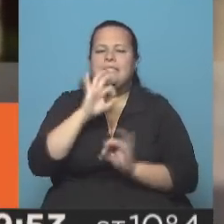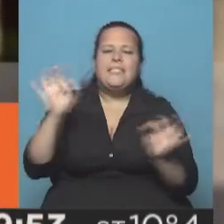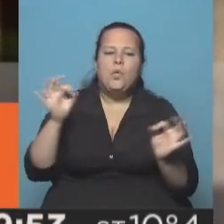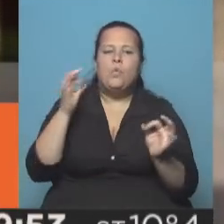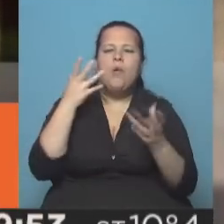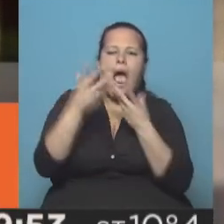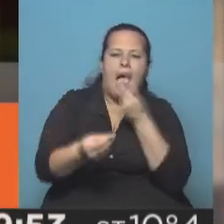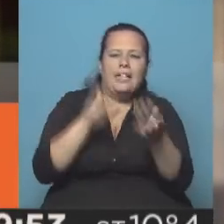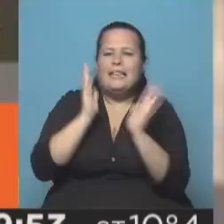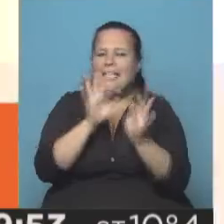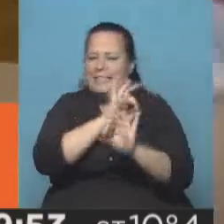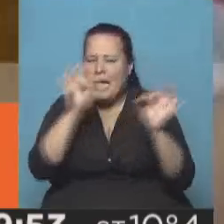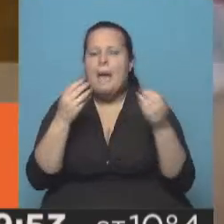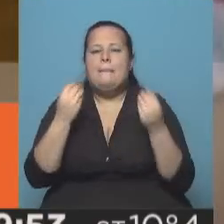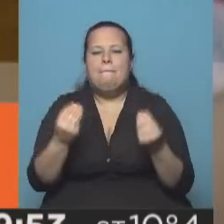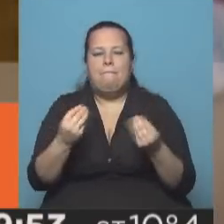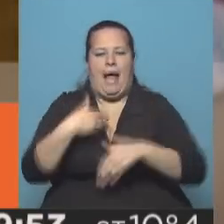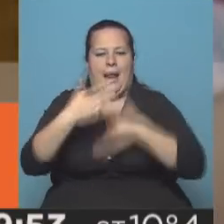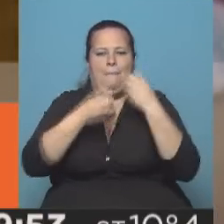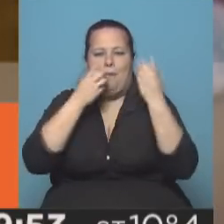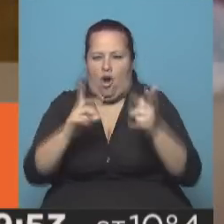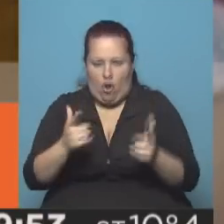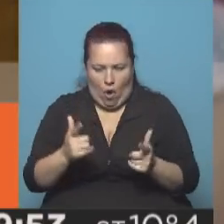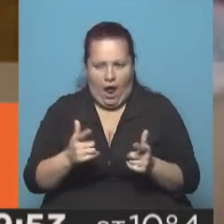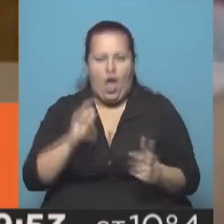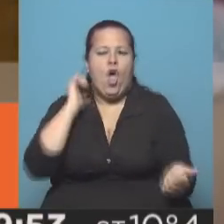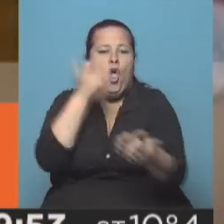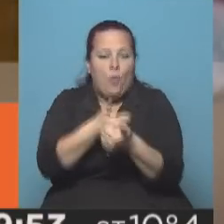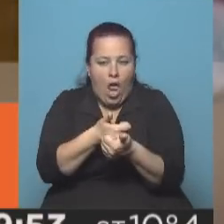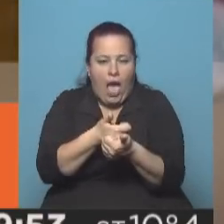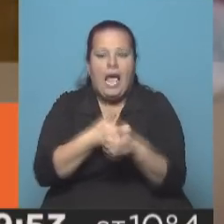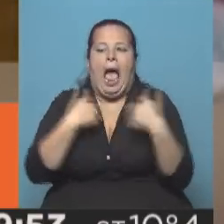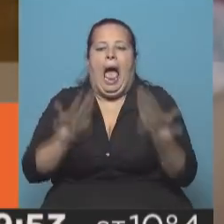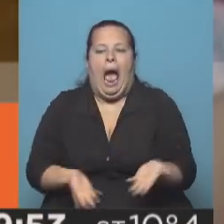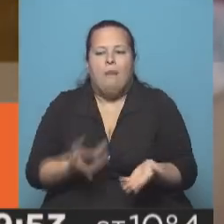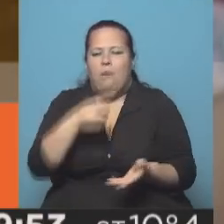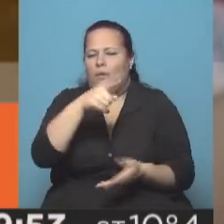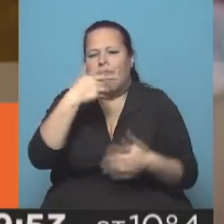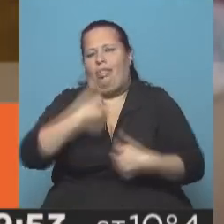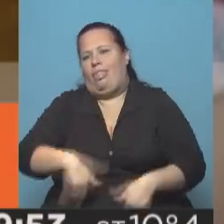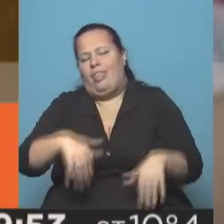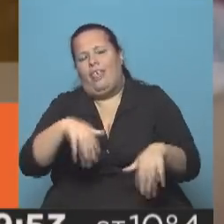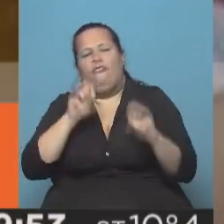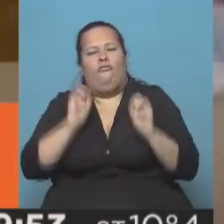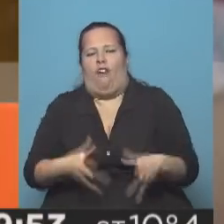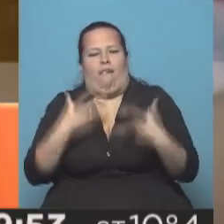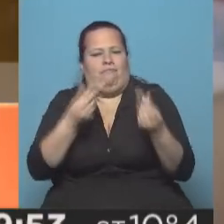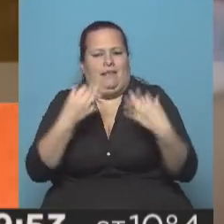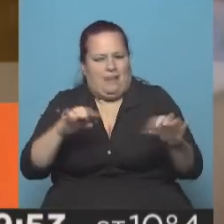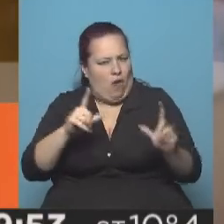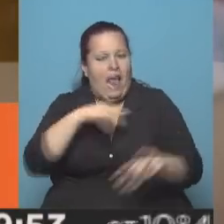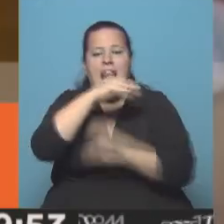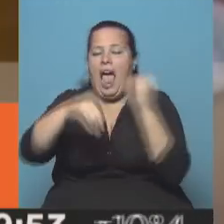tipo de estimulación que le permita su desarrollo. Fue violada, aprovechando su total estado de indefensión. Su